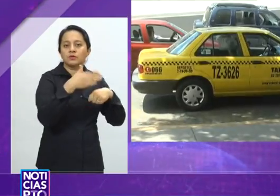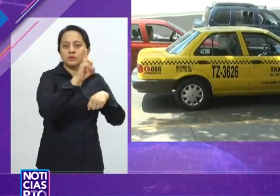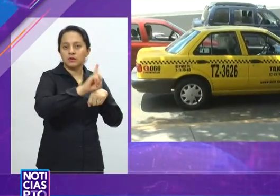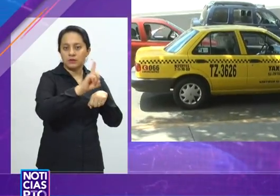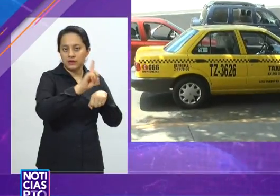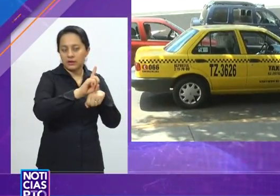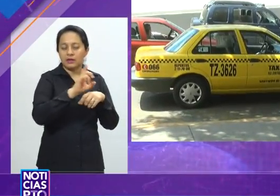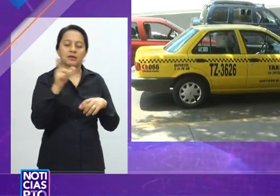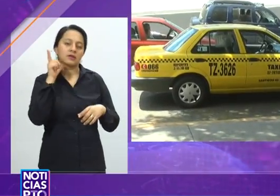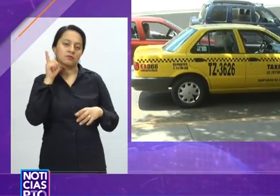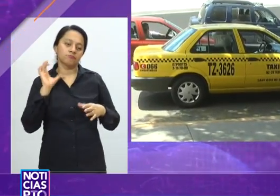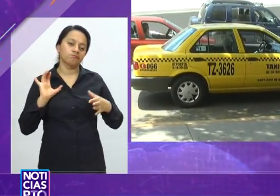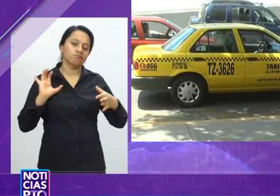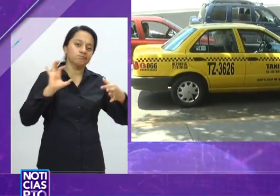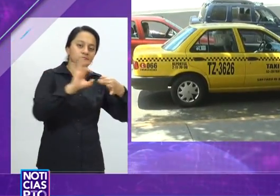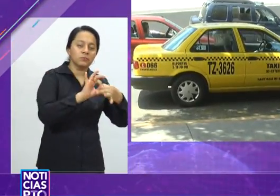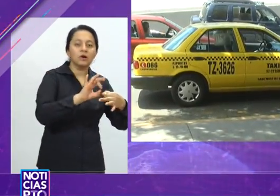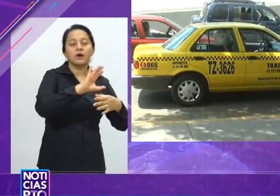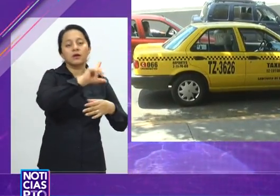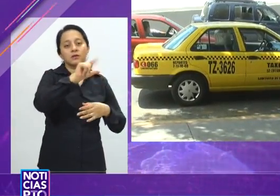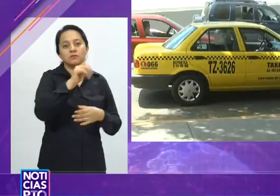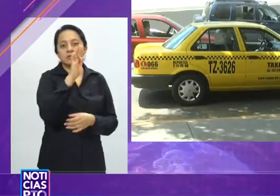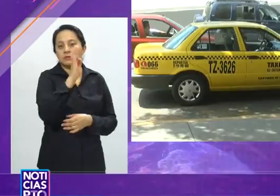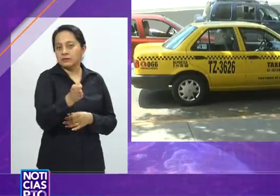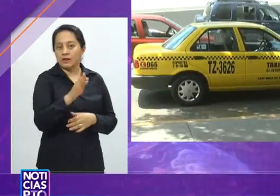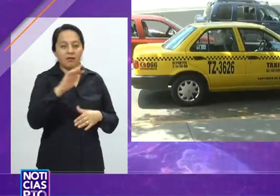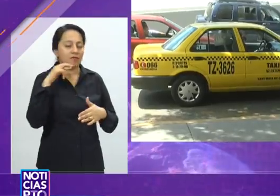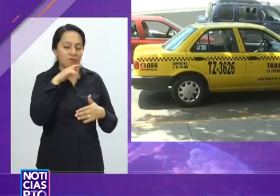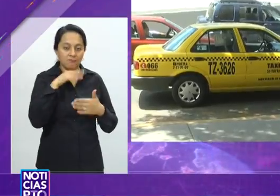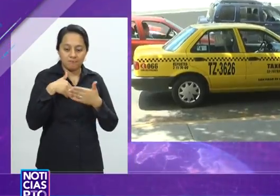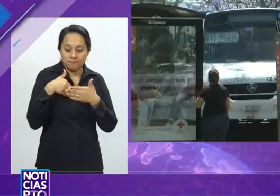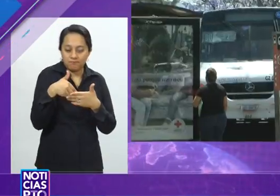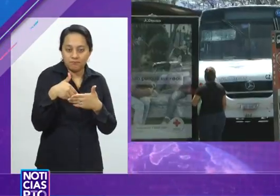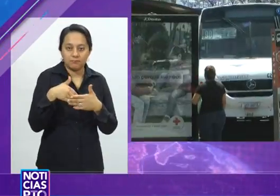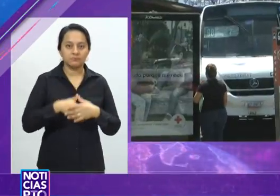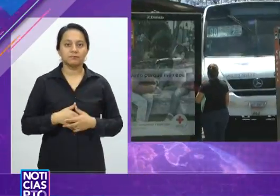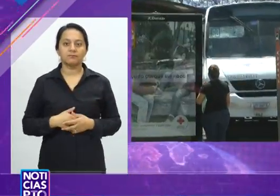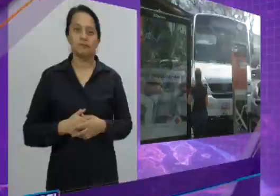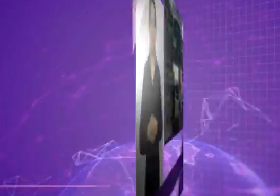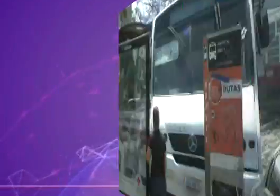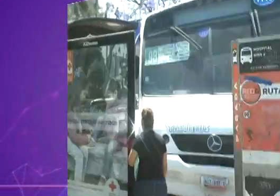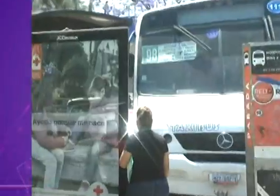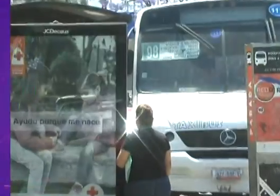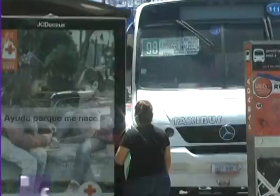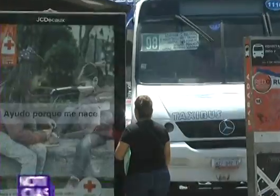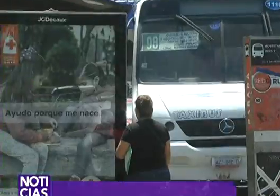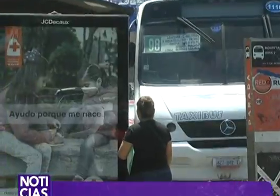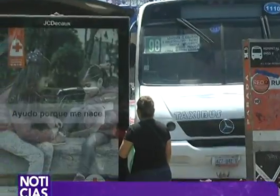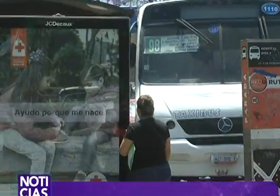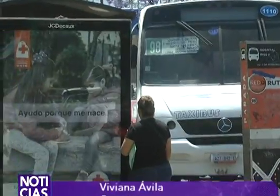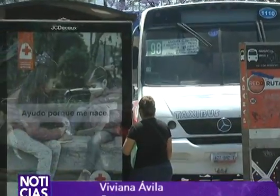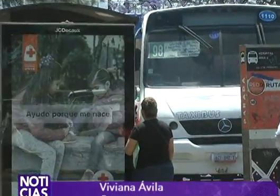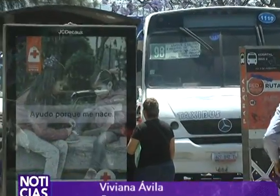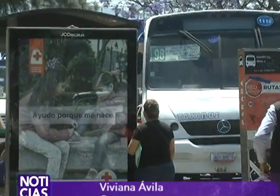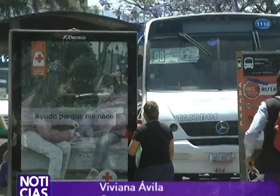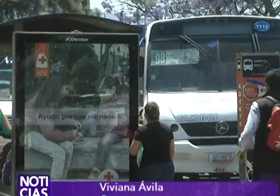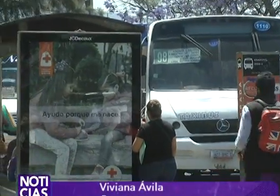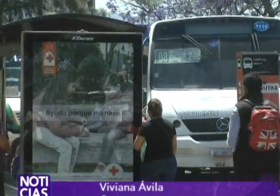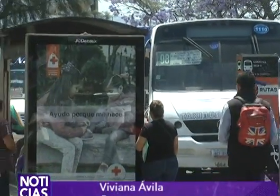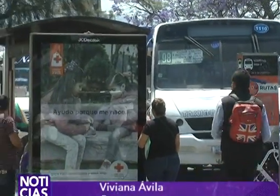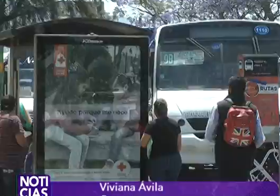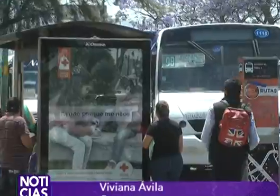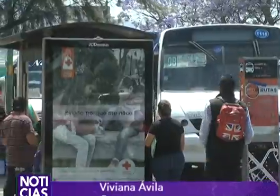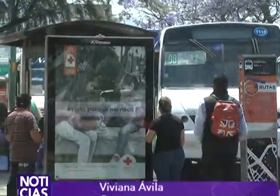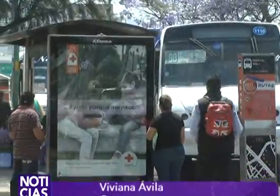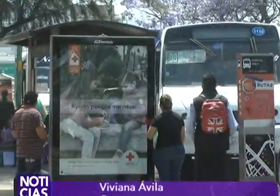para aprobar la ley lo más pronto posible. Con imágenes de Saúl Martínez, informó para Noticias RTQ, Viviana